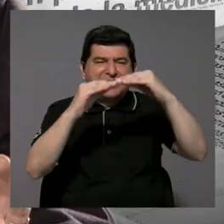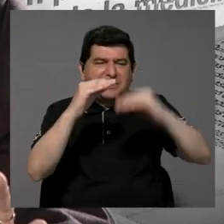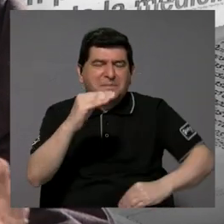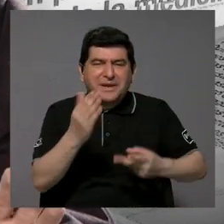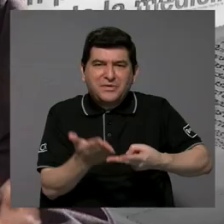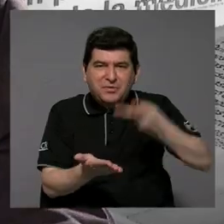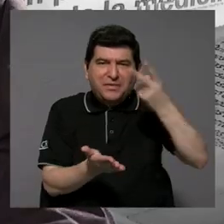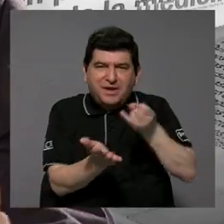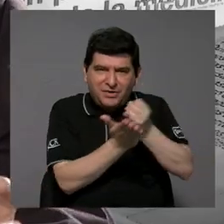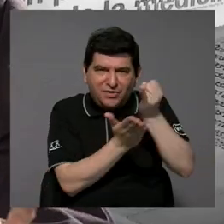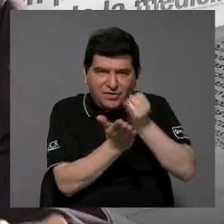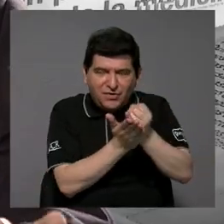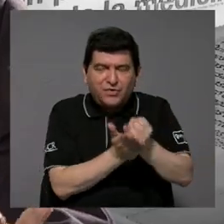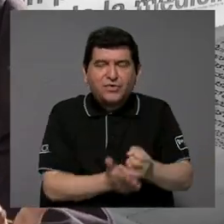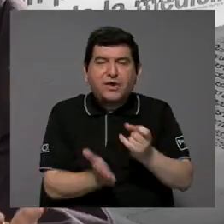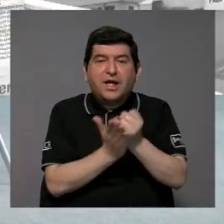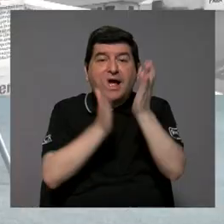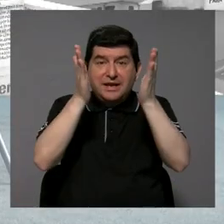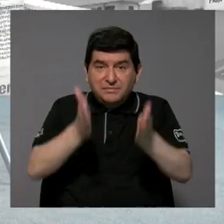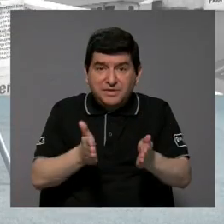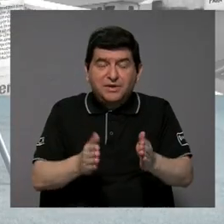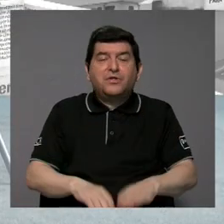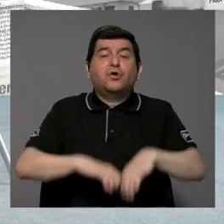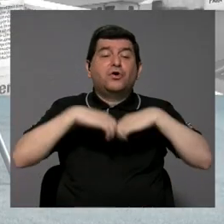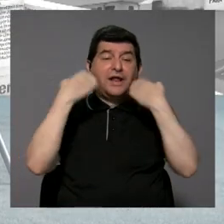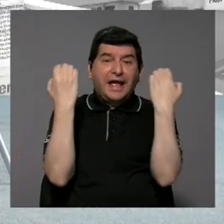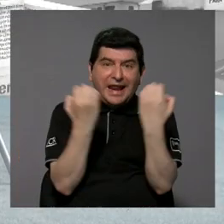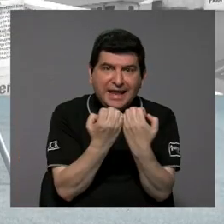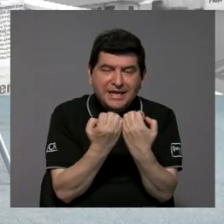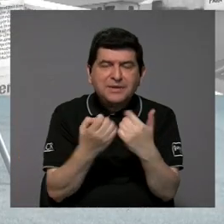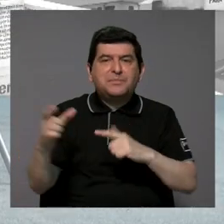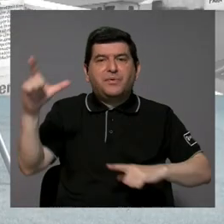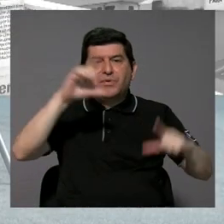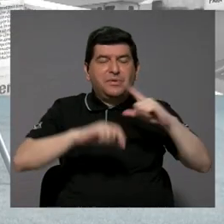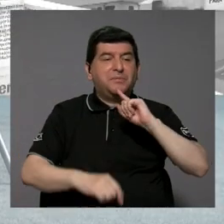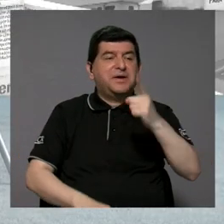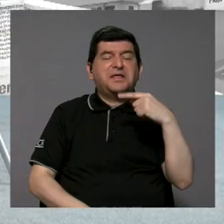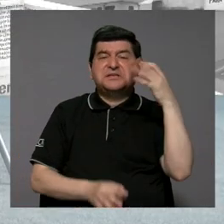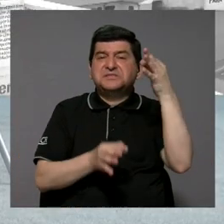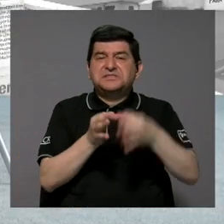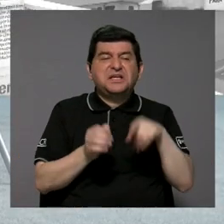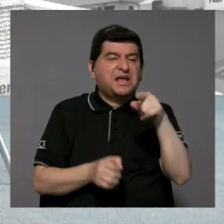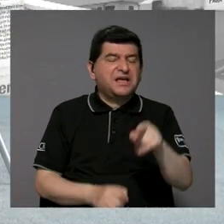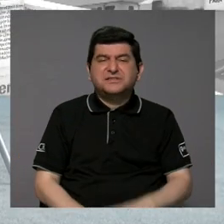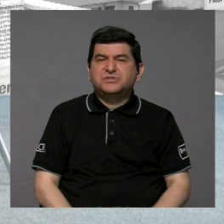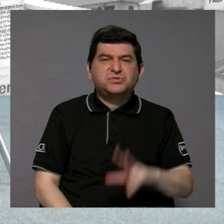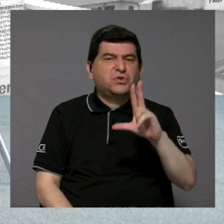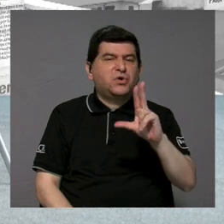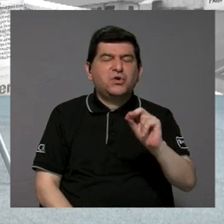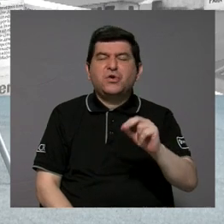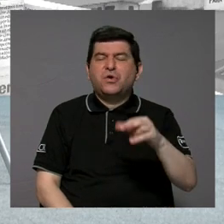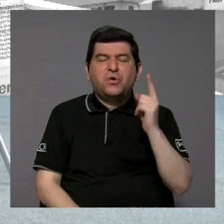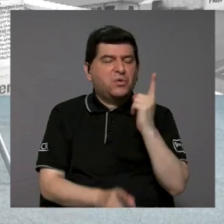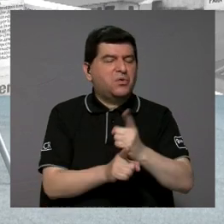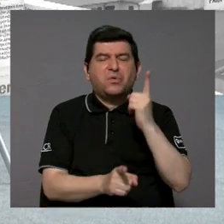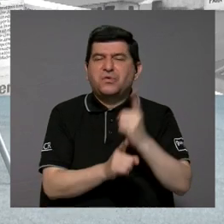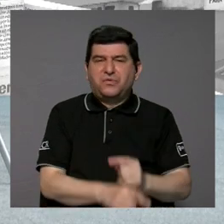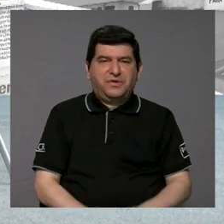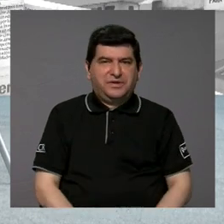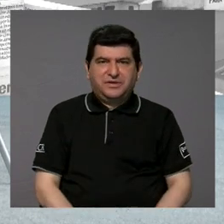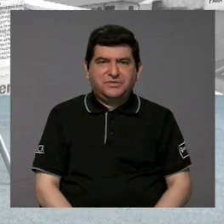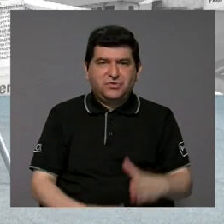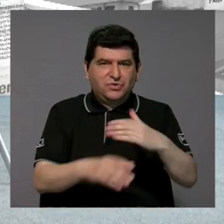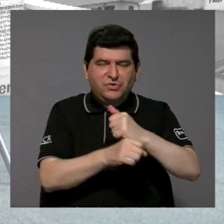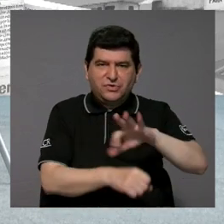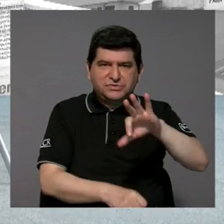a las investigaciones, los investigadores, los equipos, los laboratorios, para decir simplemente esto no estuvo bien hecho o no